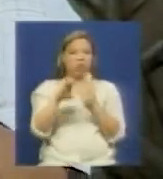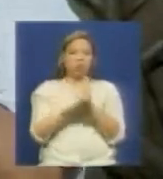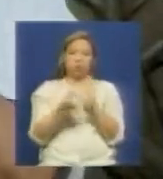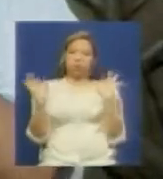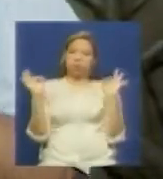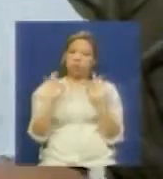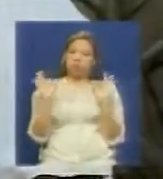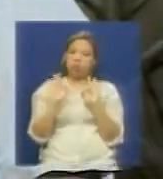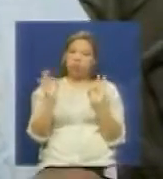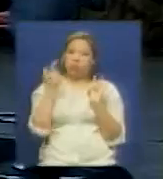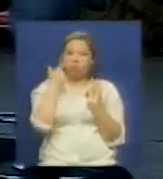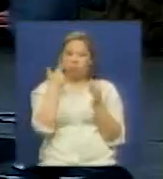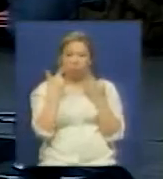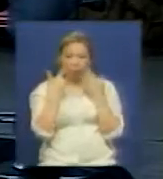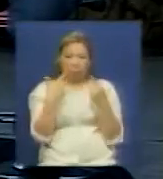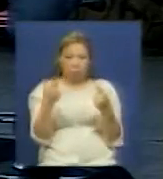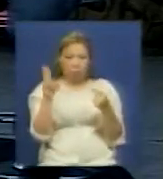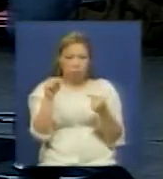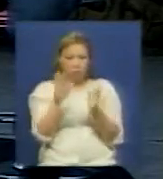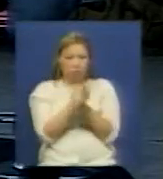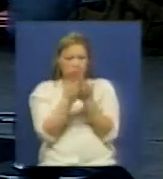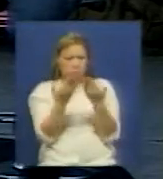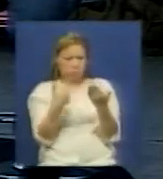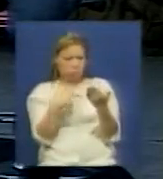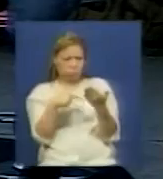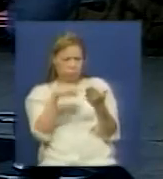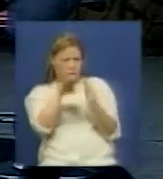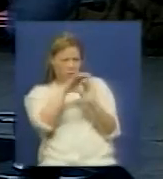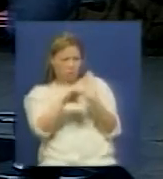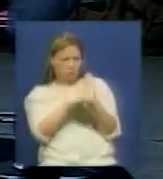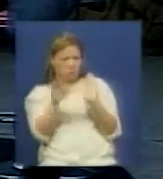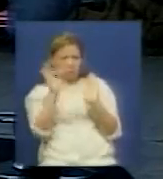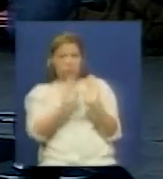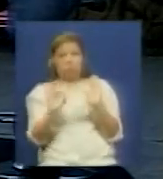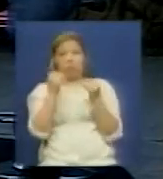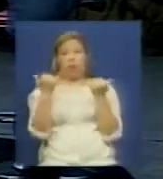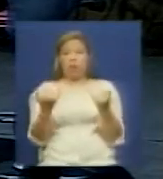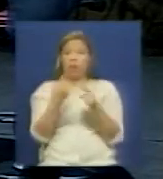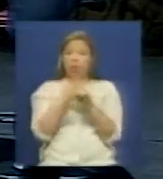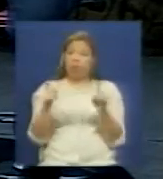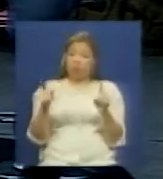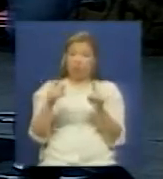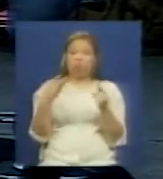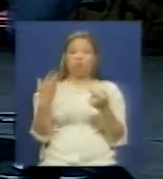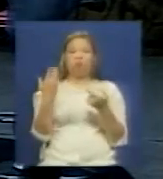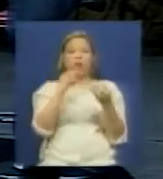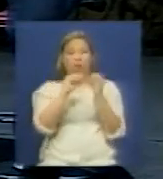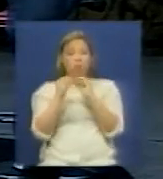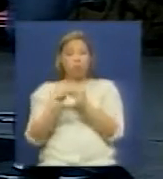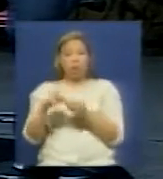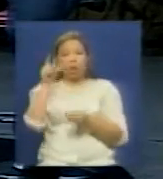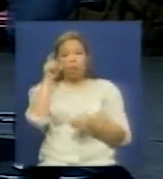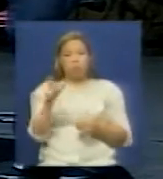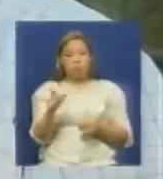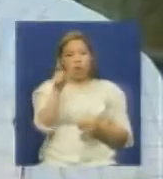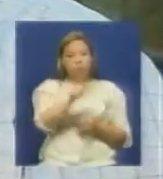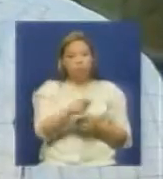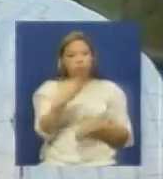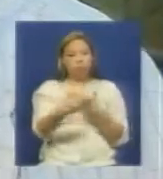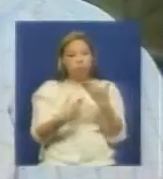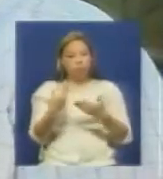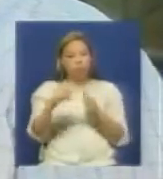la carátula de la constitución hoy en día la gente maneja los consejos comunales las organizaciones sociales y el pueblo en general maneja su